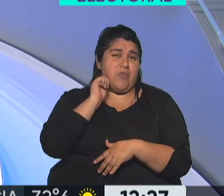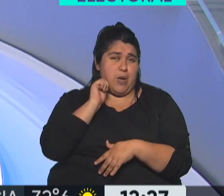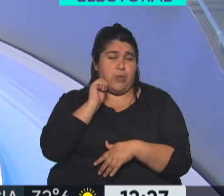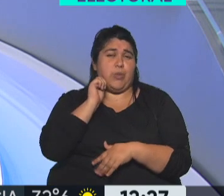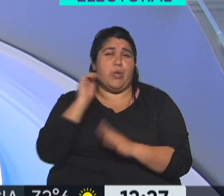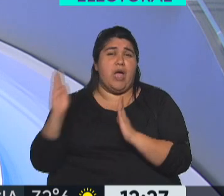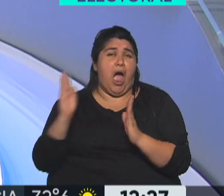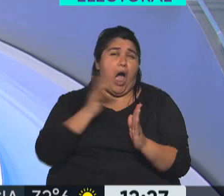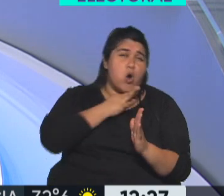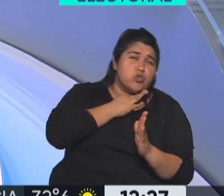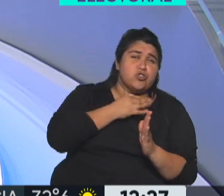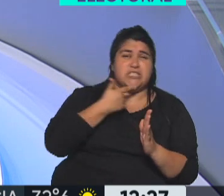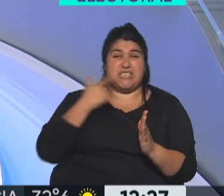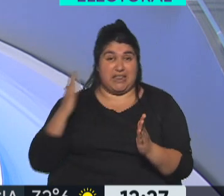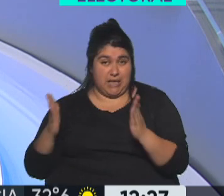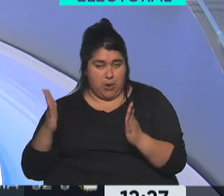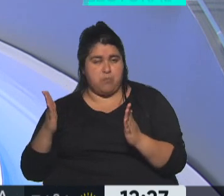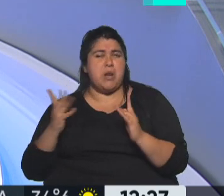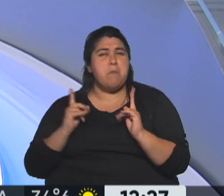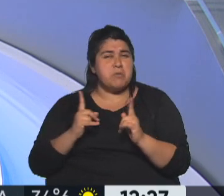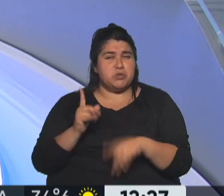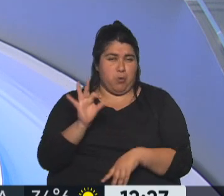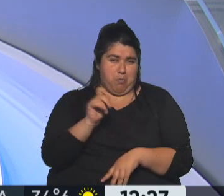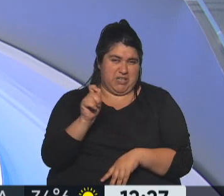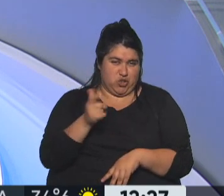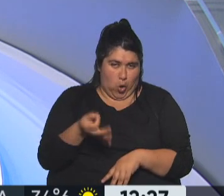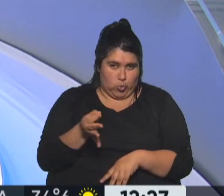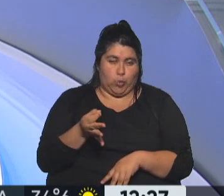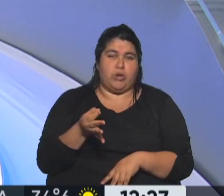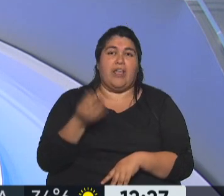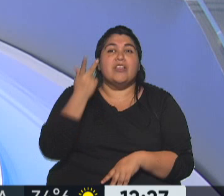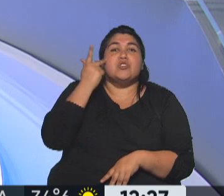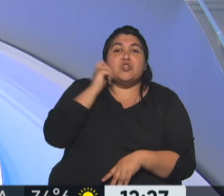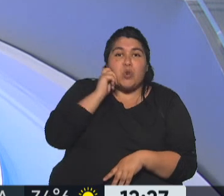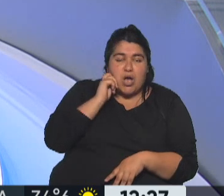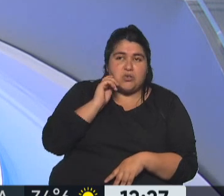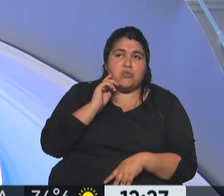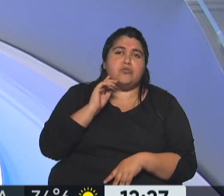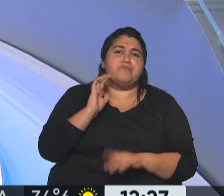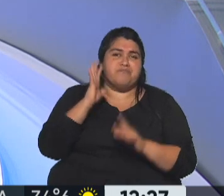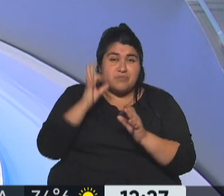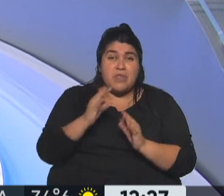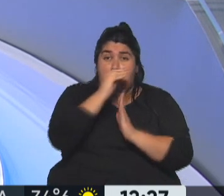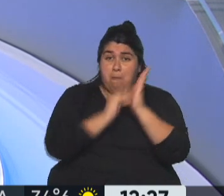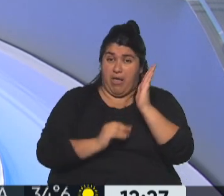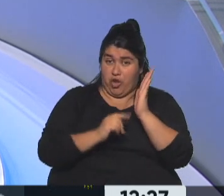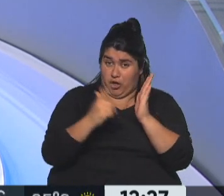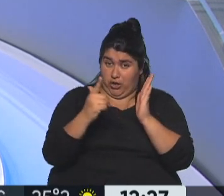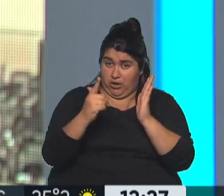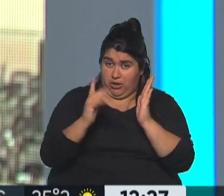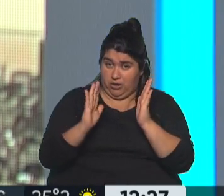mes de agosto, septiembre y mismo en octubre, los 18 años. ¿Normalmente no entran para el padrón? No,